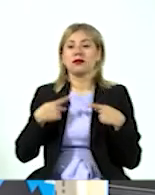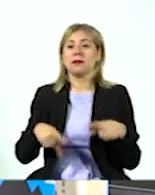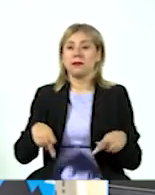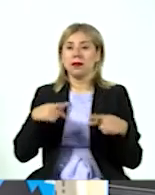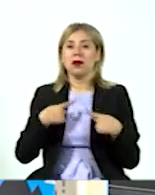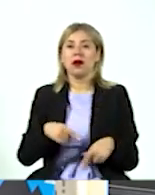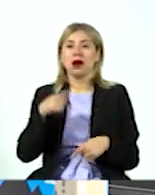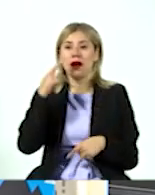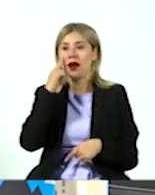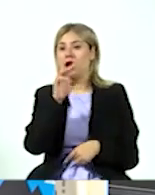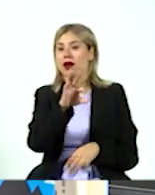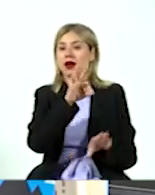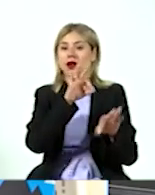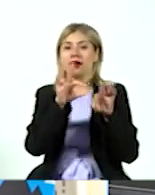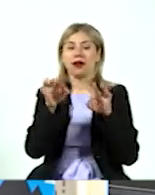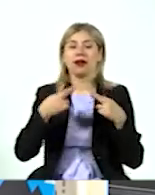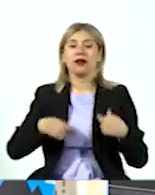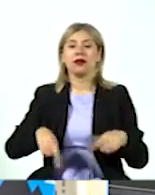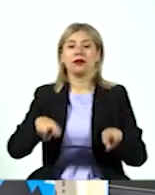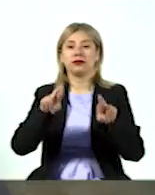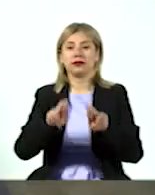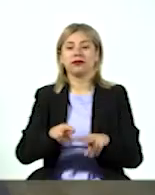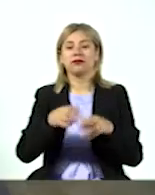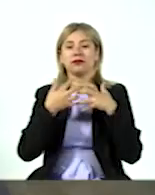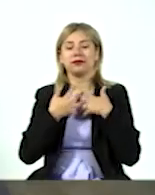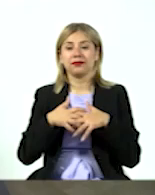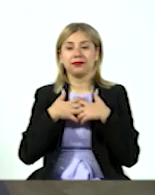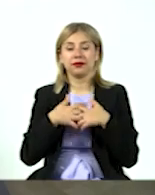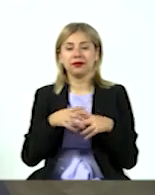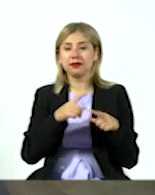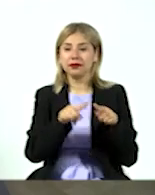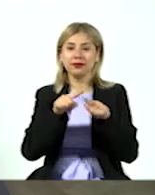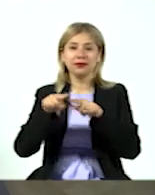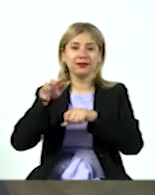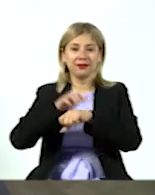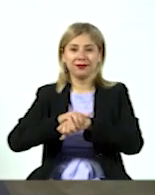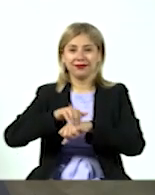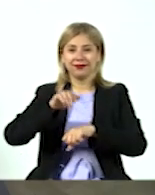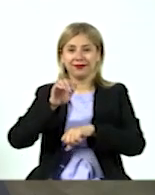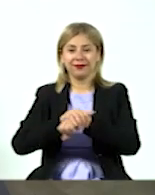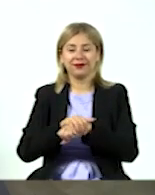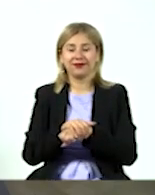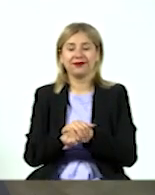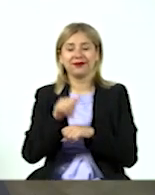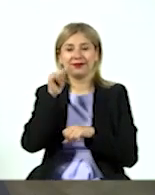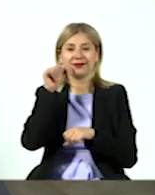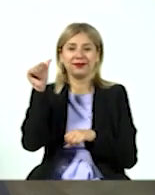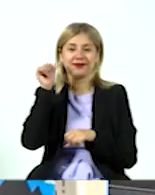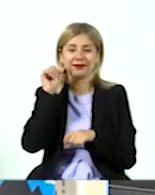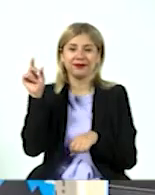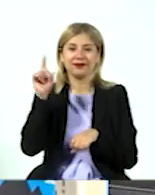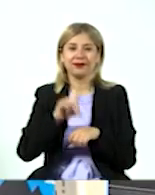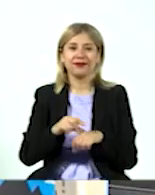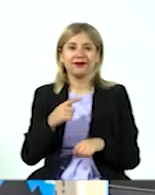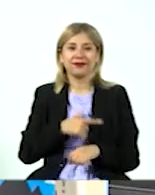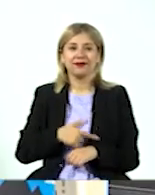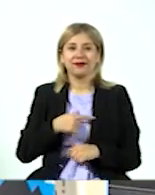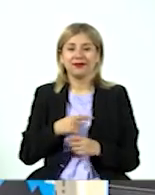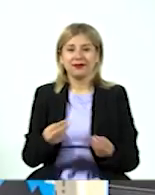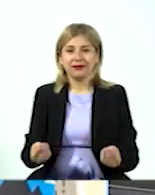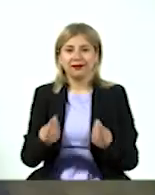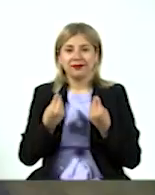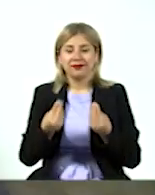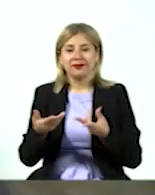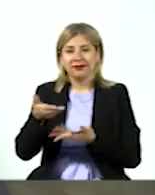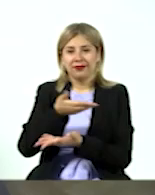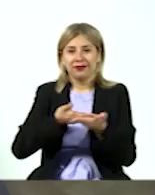personalidades, tuvieron representantes de organismos empresariales, amigos todos al final del camino, porque ayer algo que me gustó mucho y te comparto y